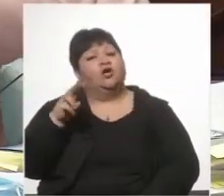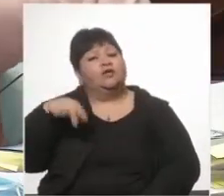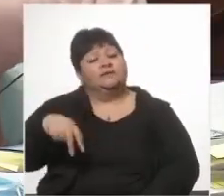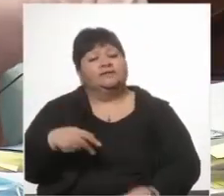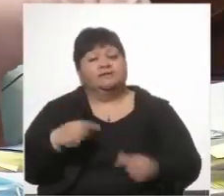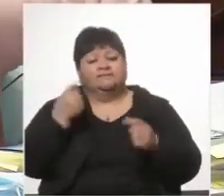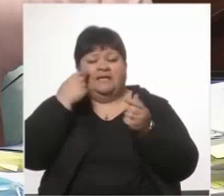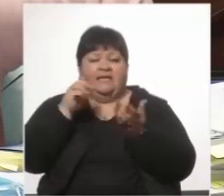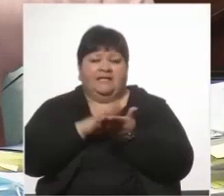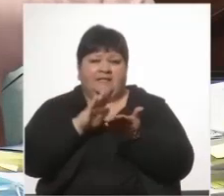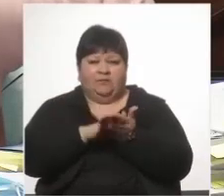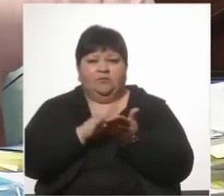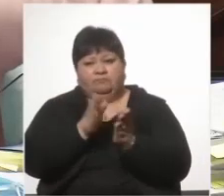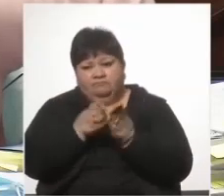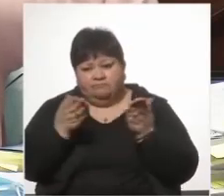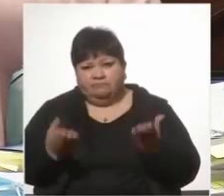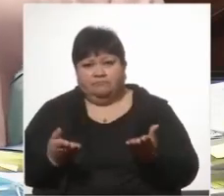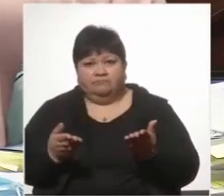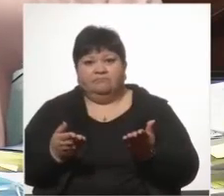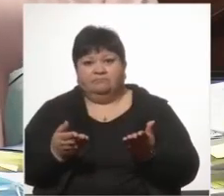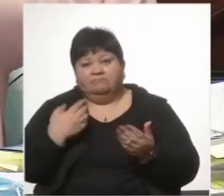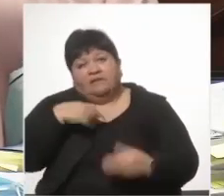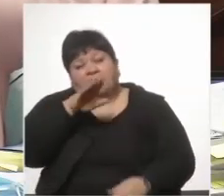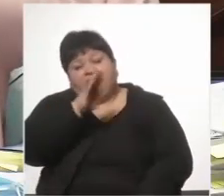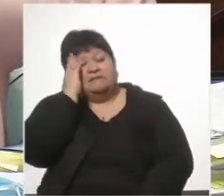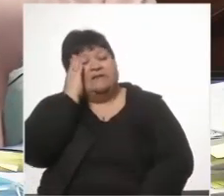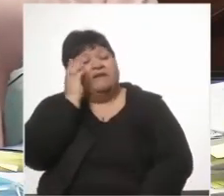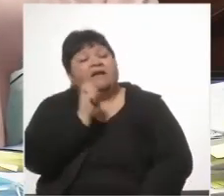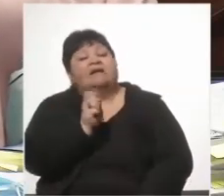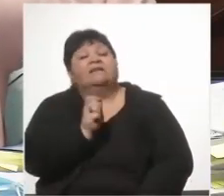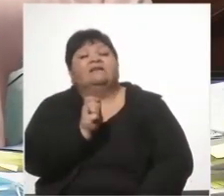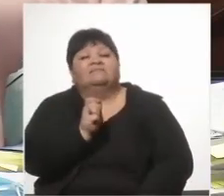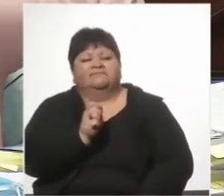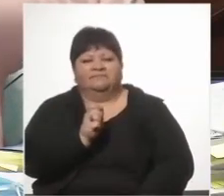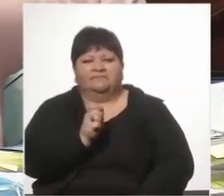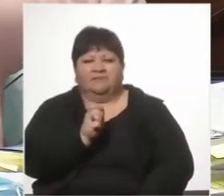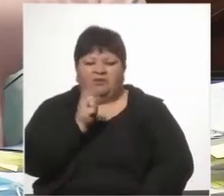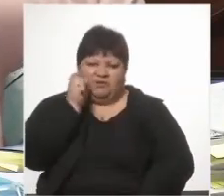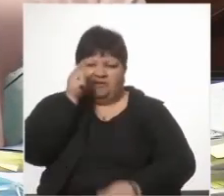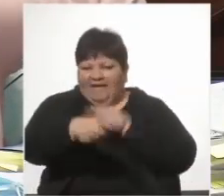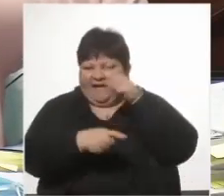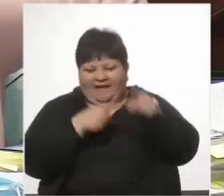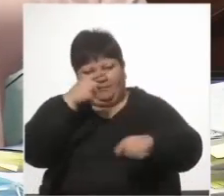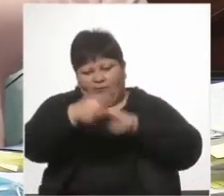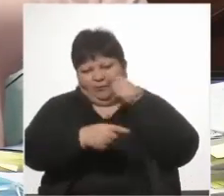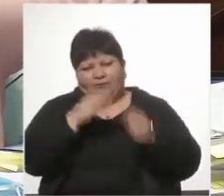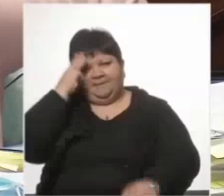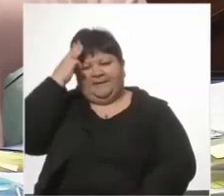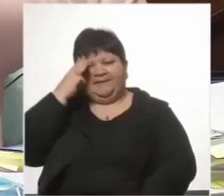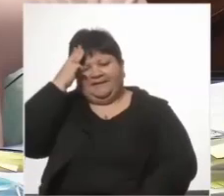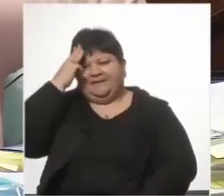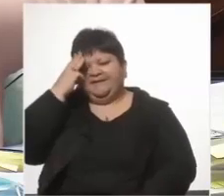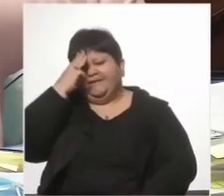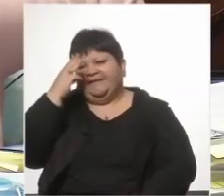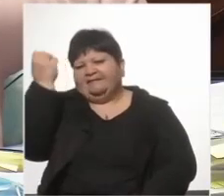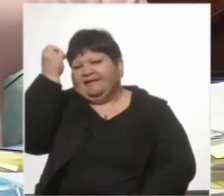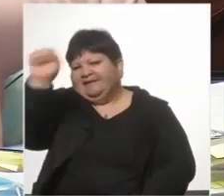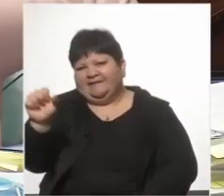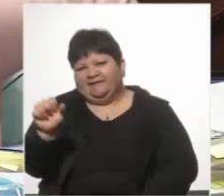evidentemente alguien lo hizo trascender él sabrá o sea se le está acusando al senador Manini de un delito